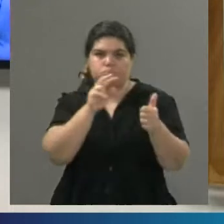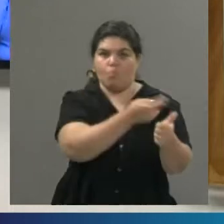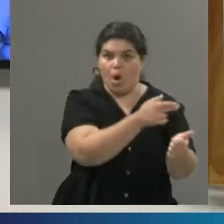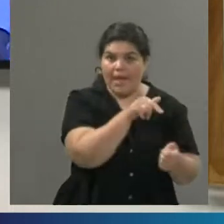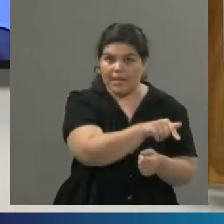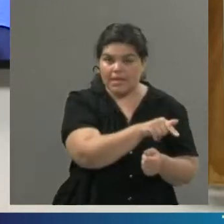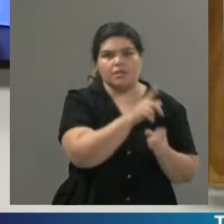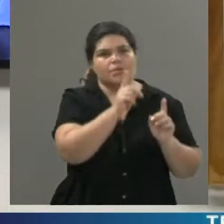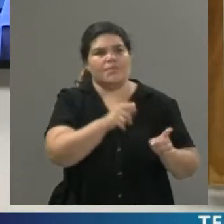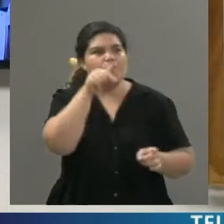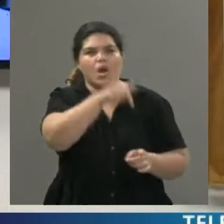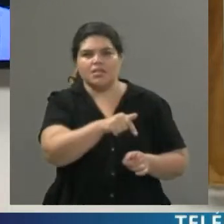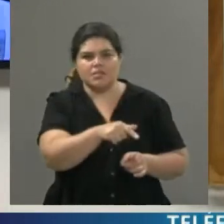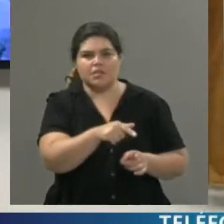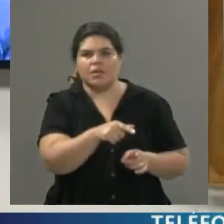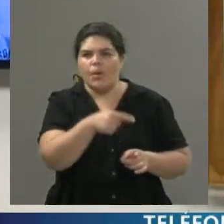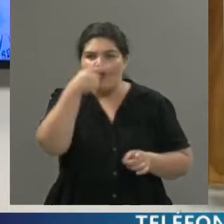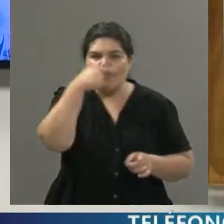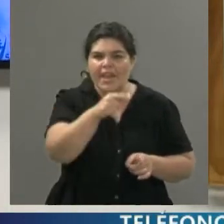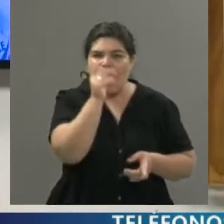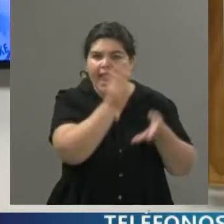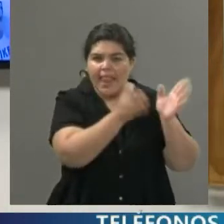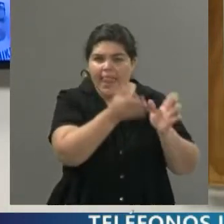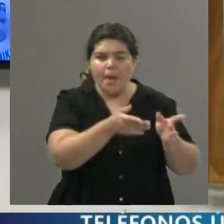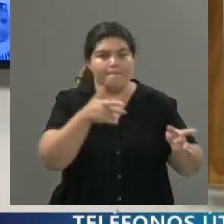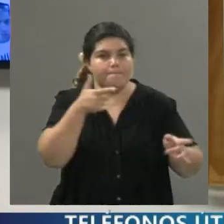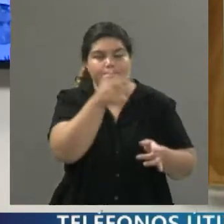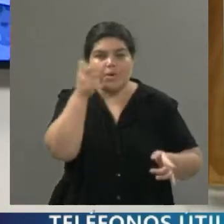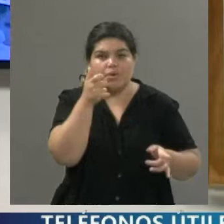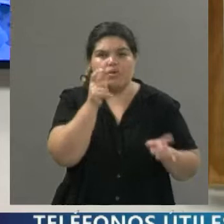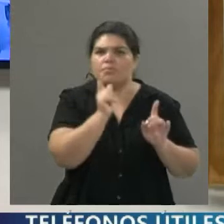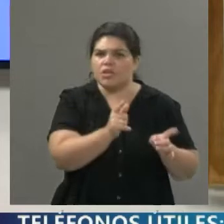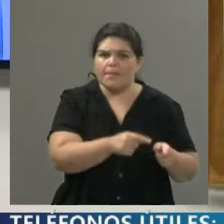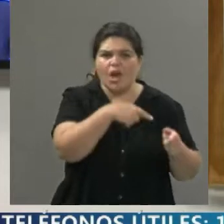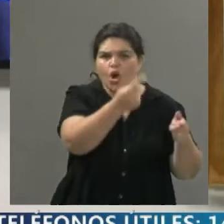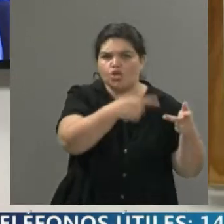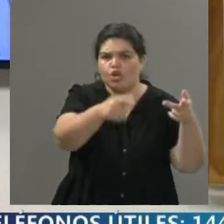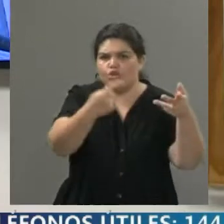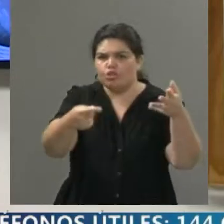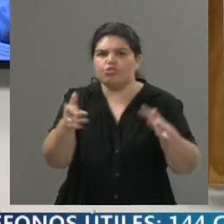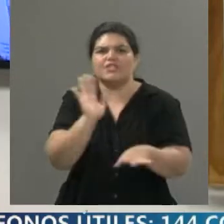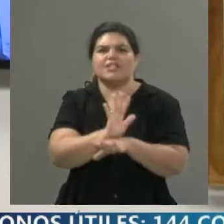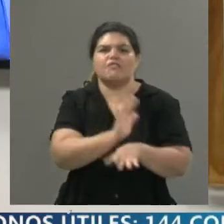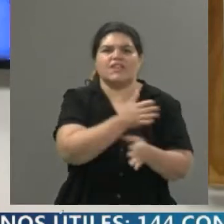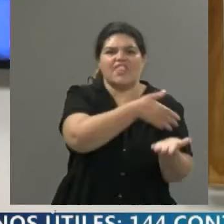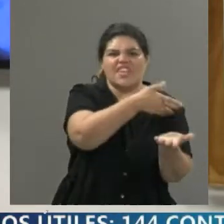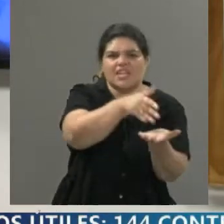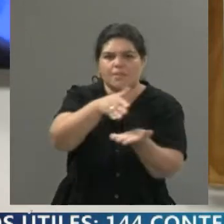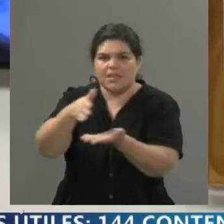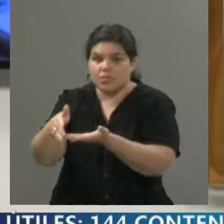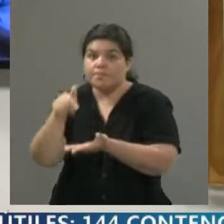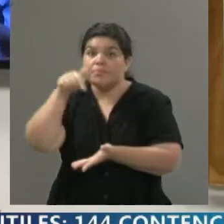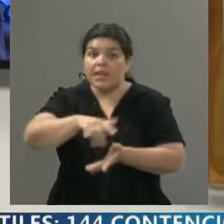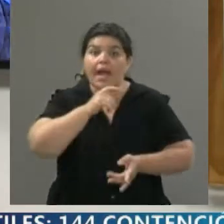es el hecho final de la represión, sino que se contemplan un montón de otros casos que tienen que ver con la discriminación. Y acá les hablo a los